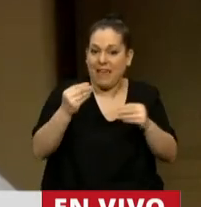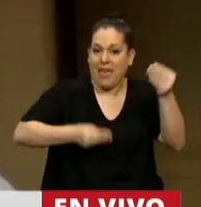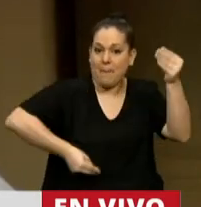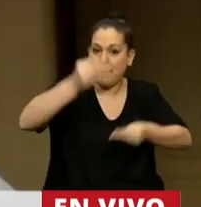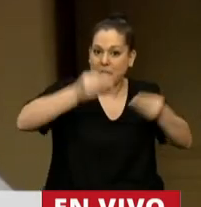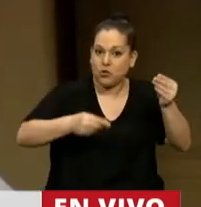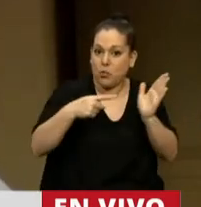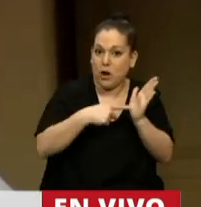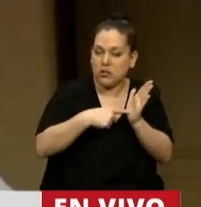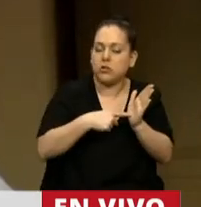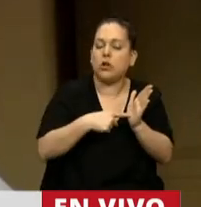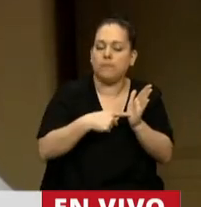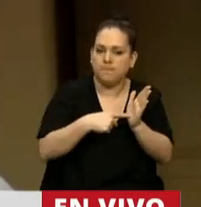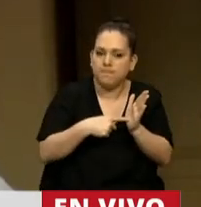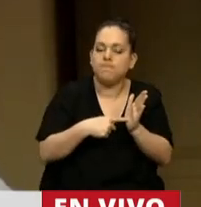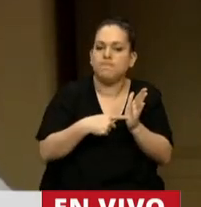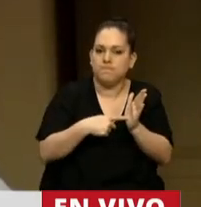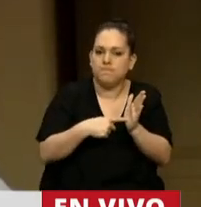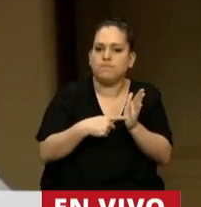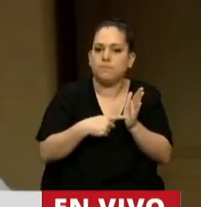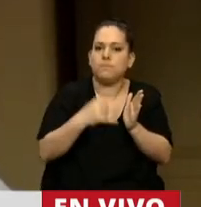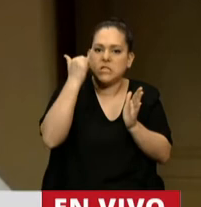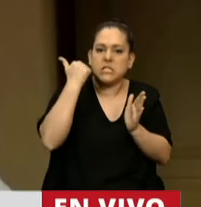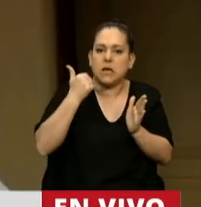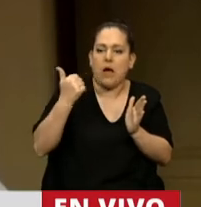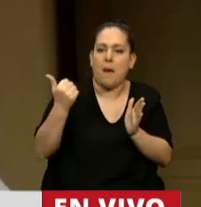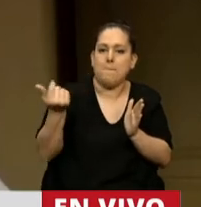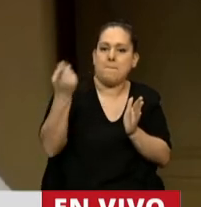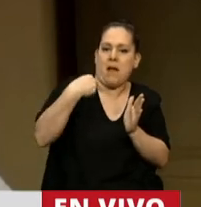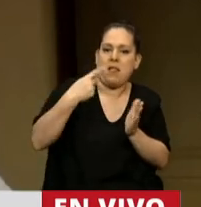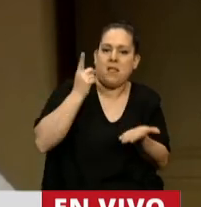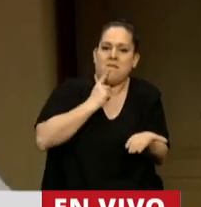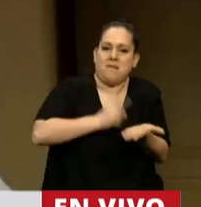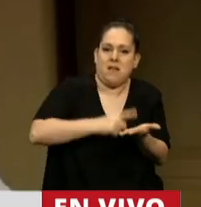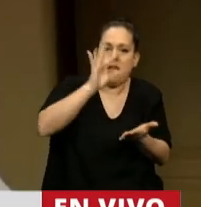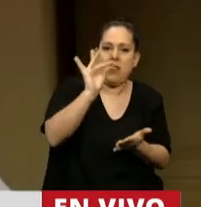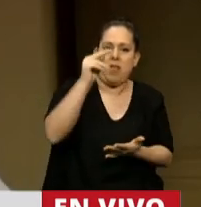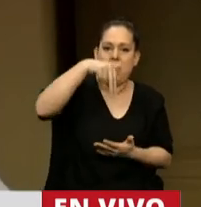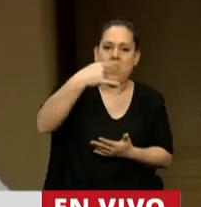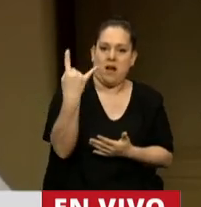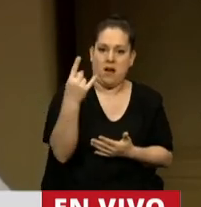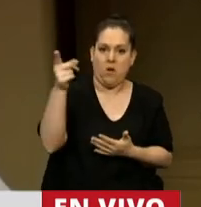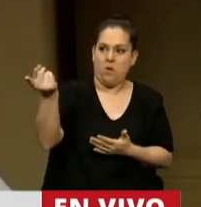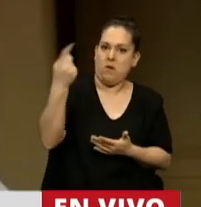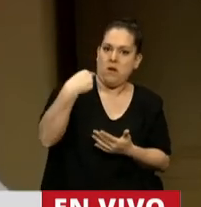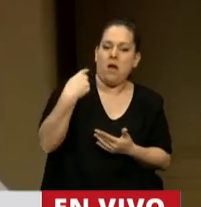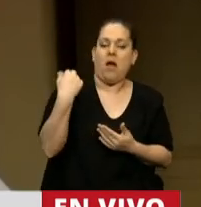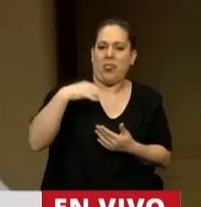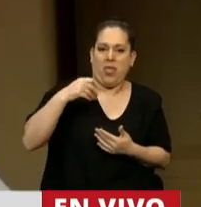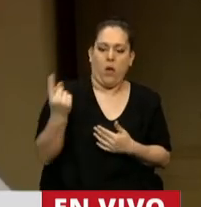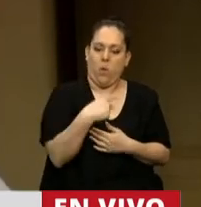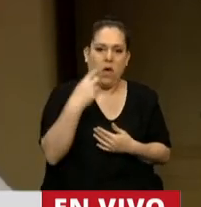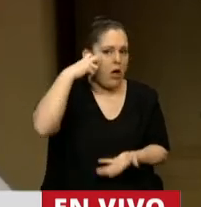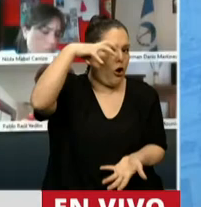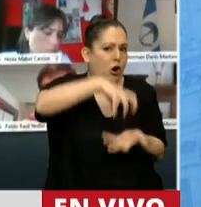realizadas por la vía del decreto de necesidad de urgencia, comiencen a ser debatidas en el Congreso de la